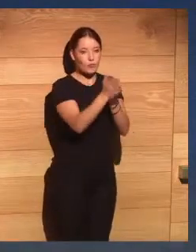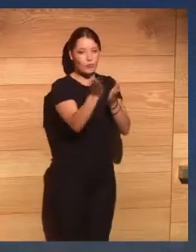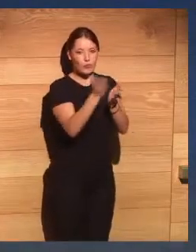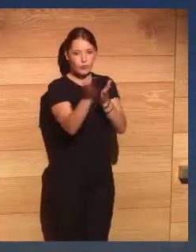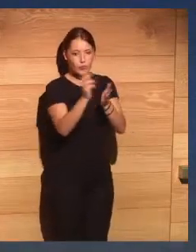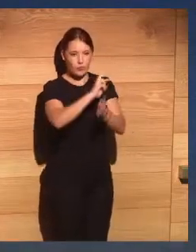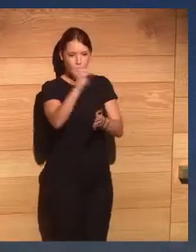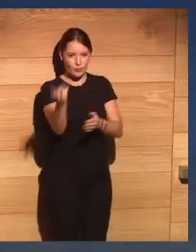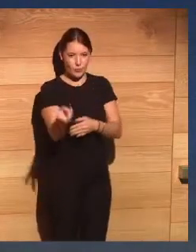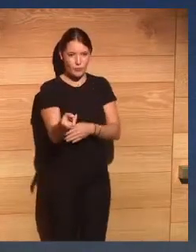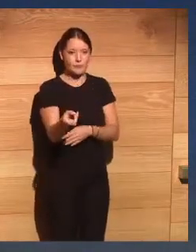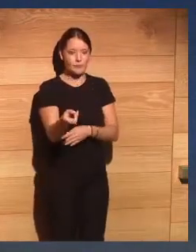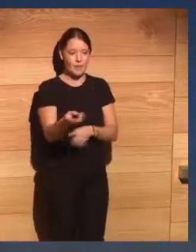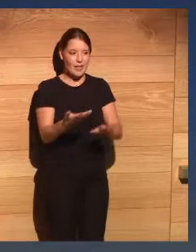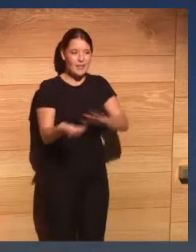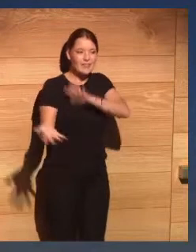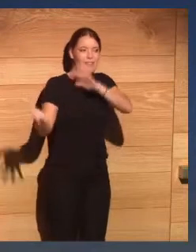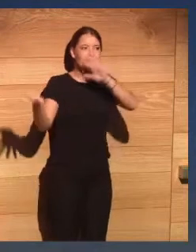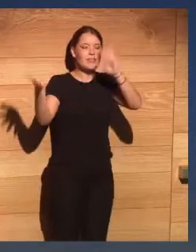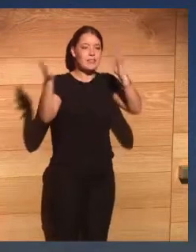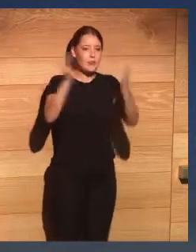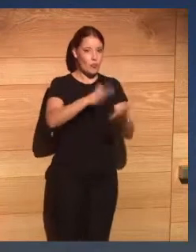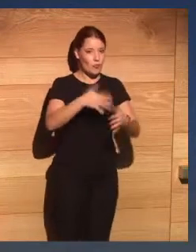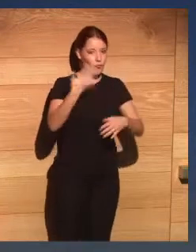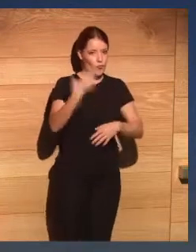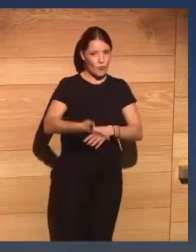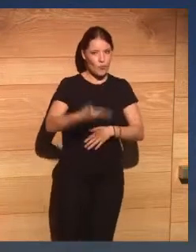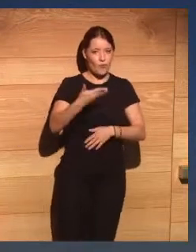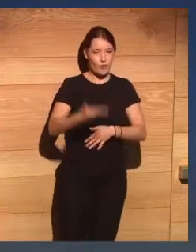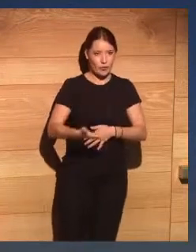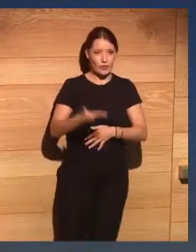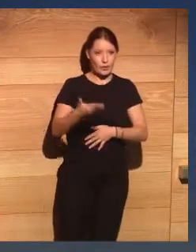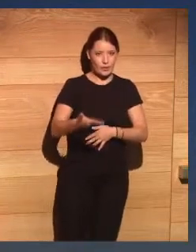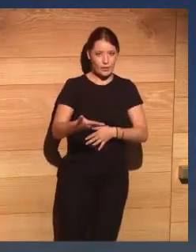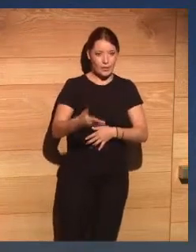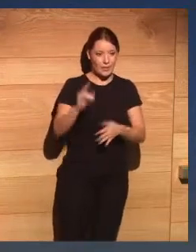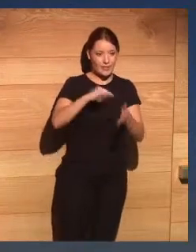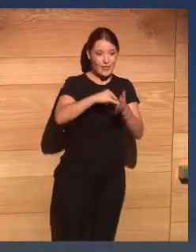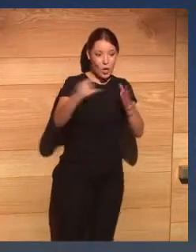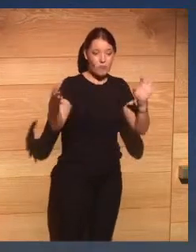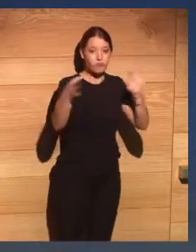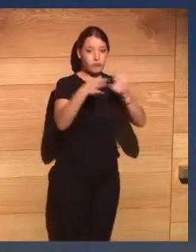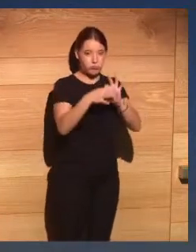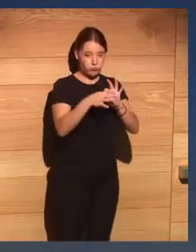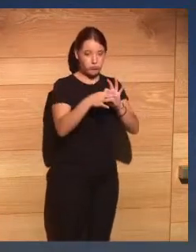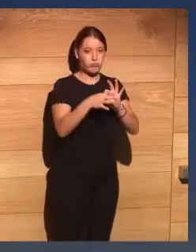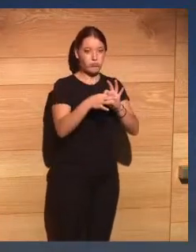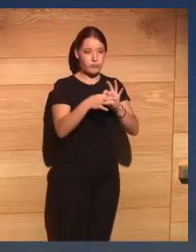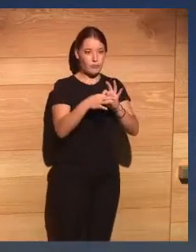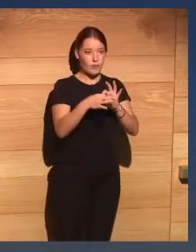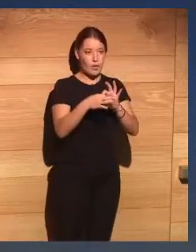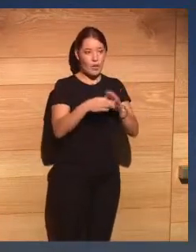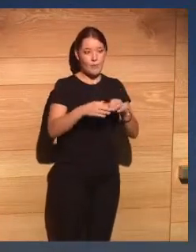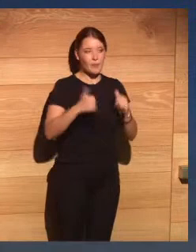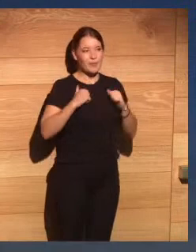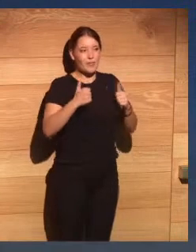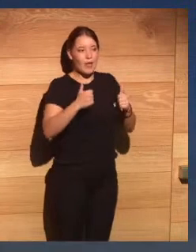grandes transformaciones que venían de la mano de estas tecnologías si empiezan a debatir